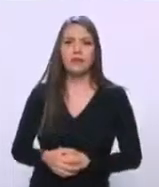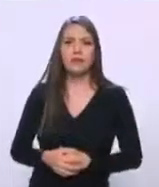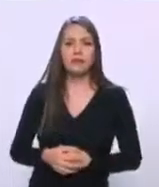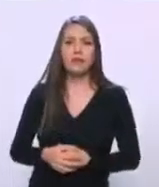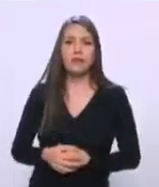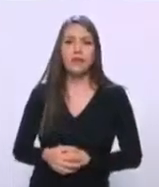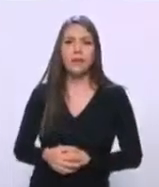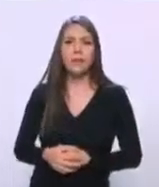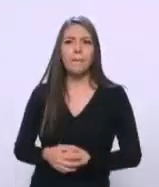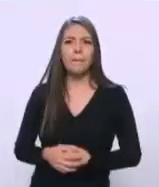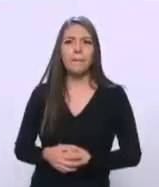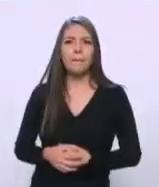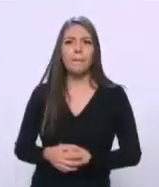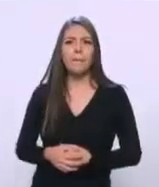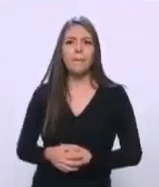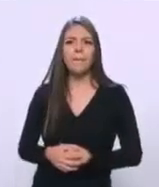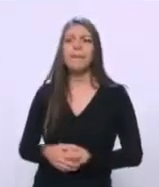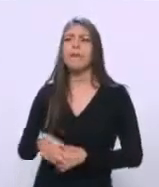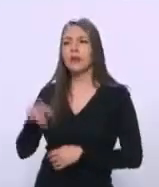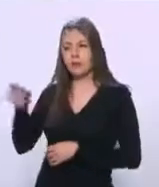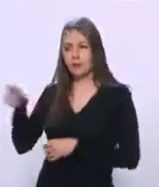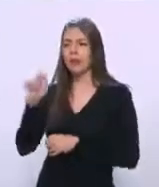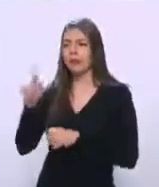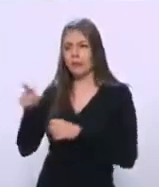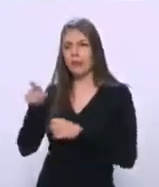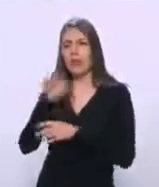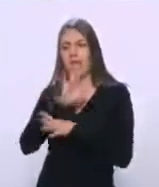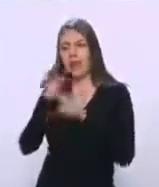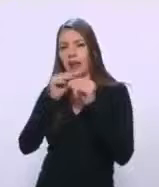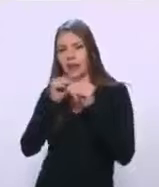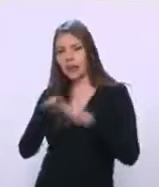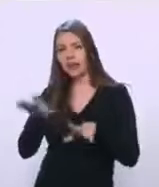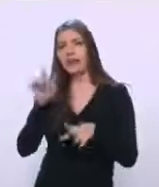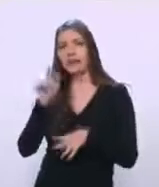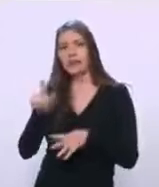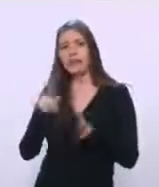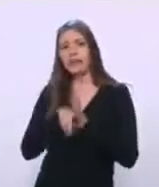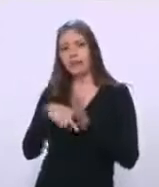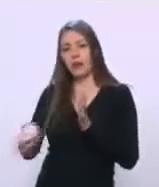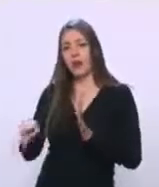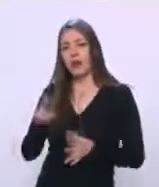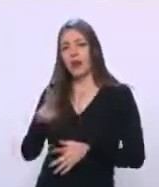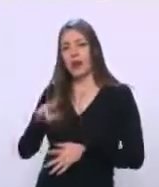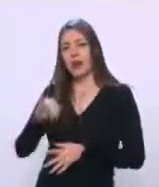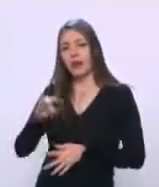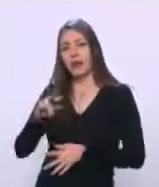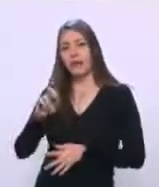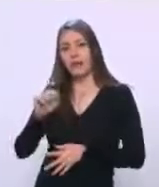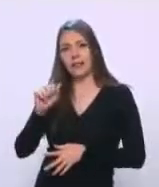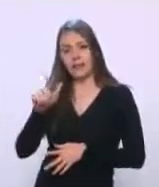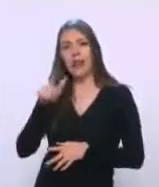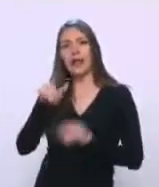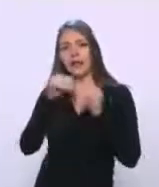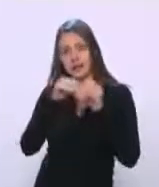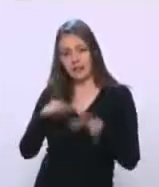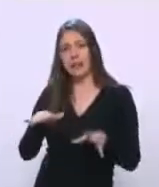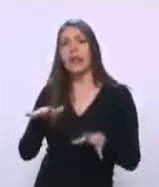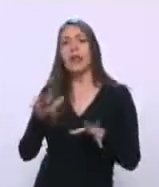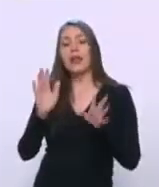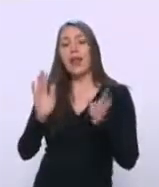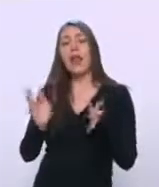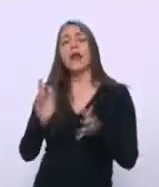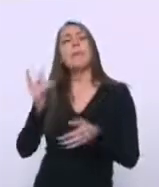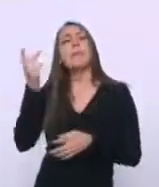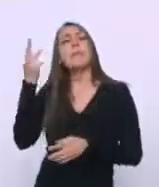tipo. Miguel, finalmente se publica en El Universal después de este Dime y Direte con Juan Francisco Ili Ortiz, pero